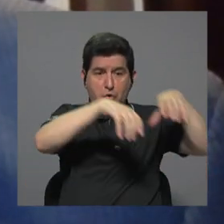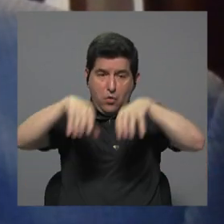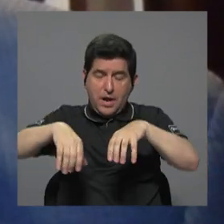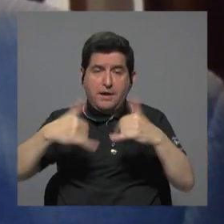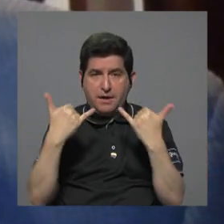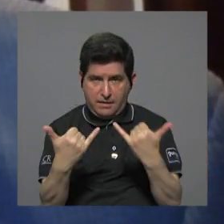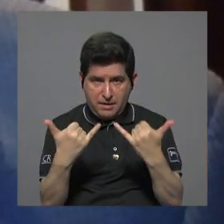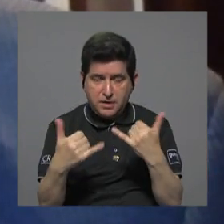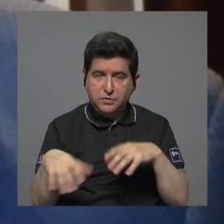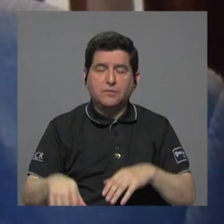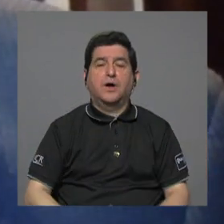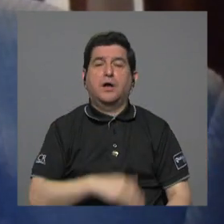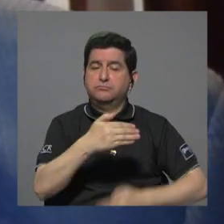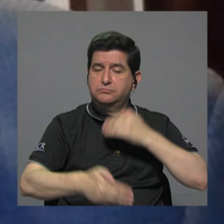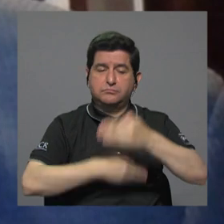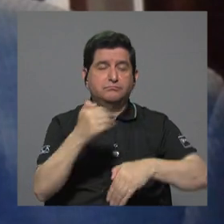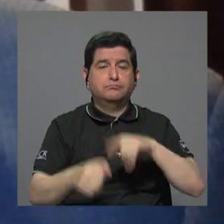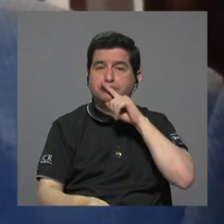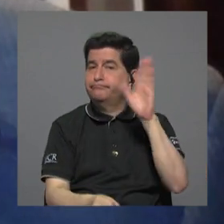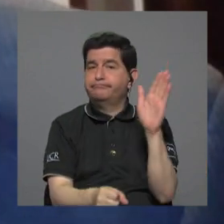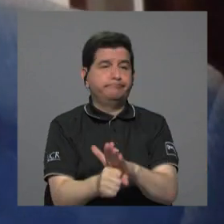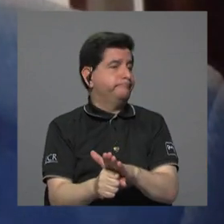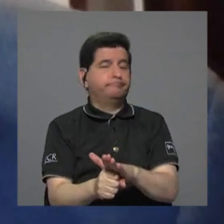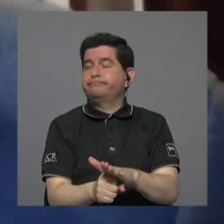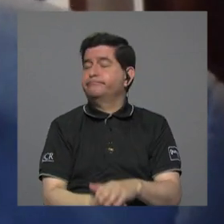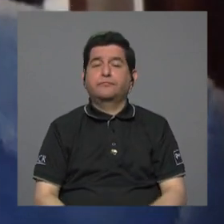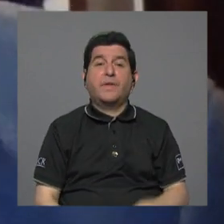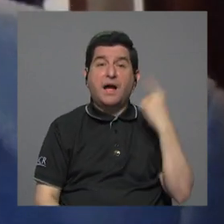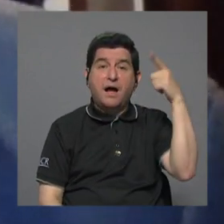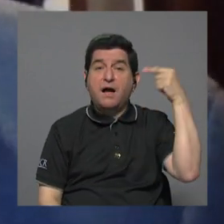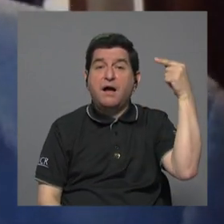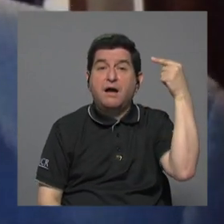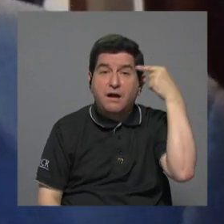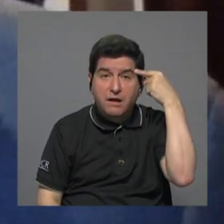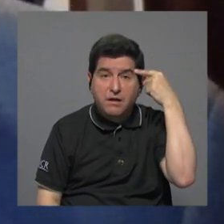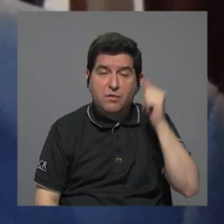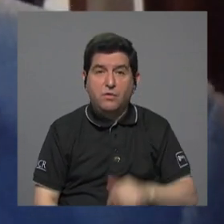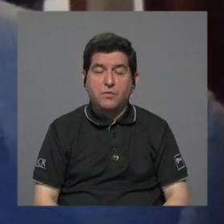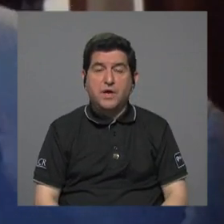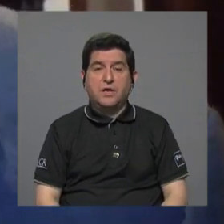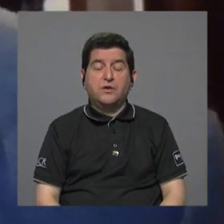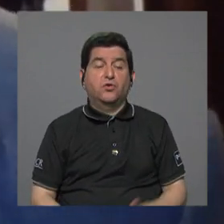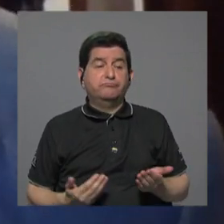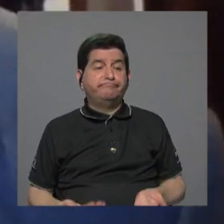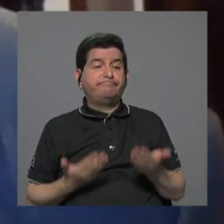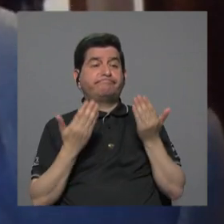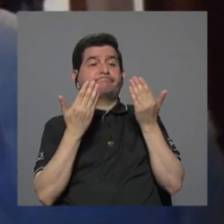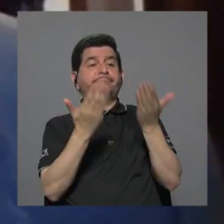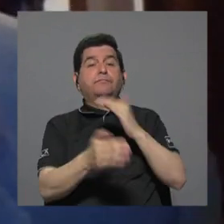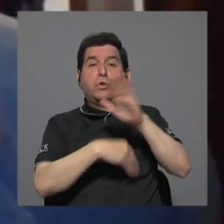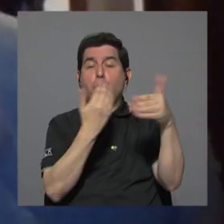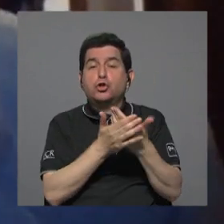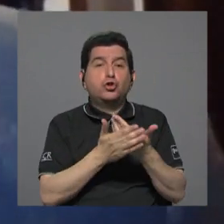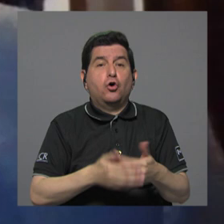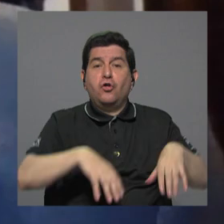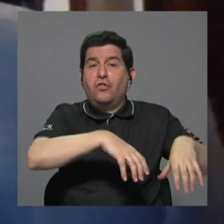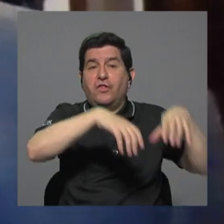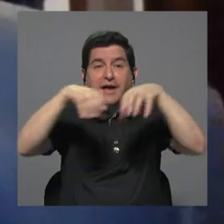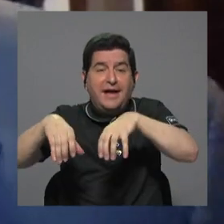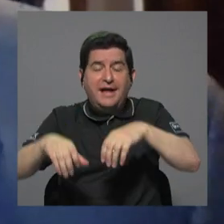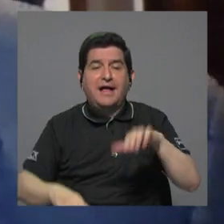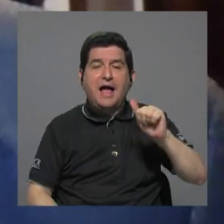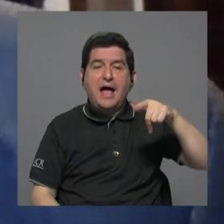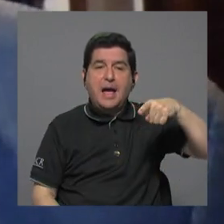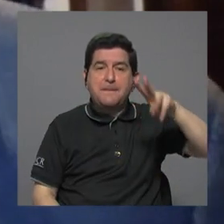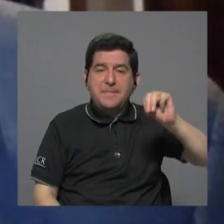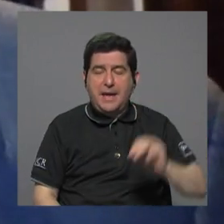movilizando no dio y entonces el gobierno le ha entregado toda la carga a APM